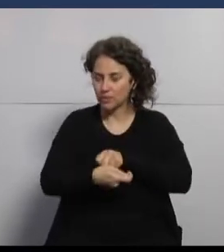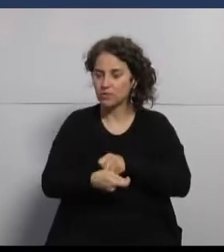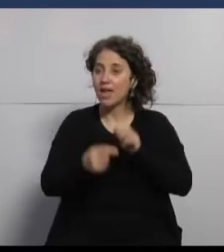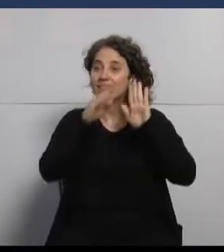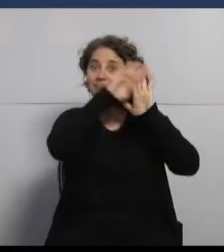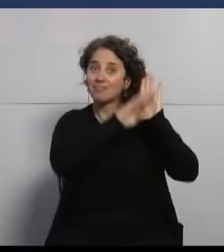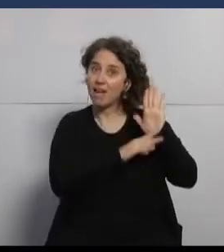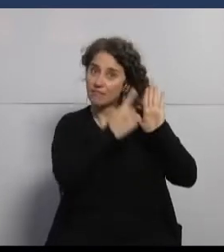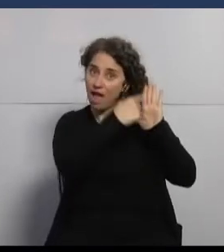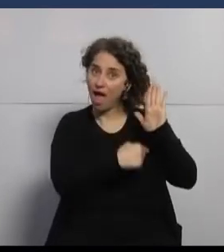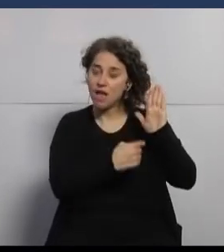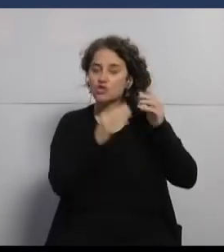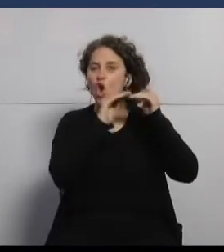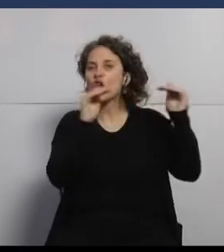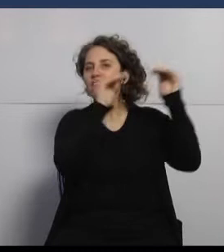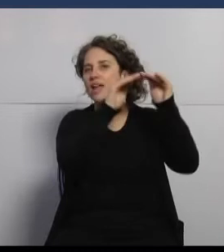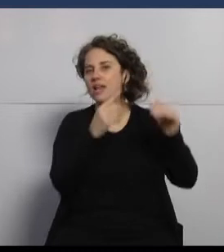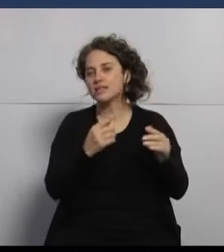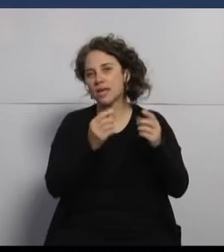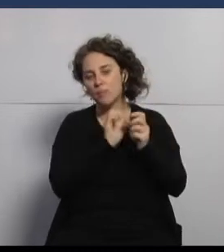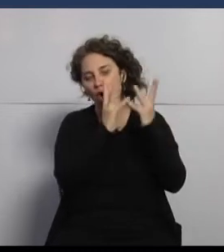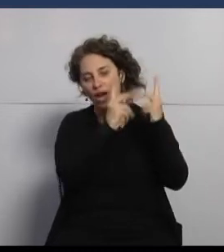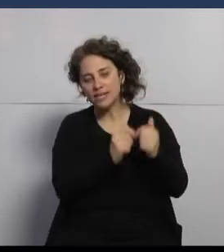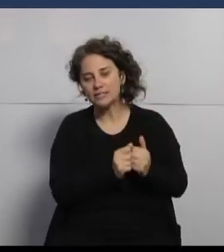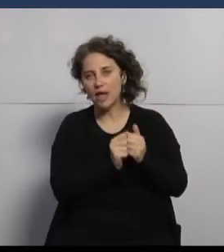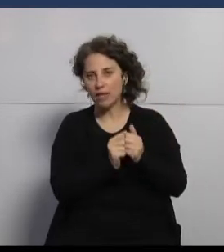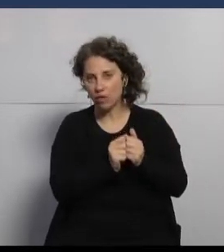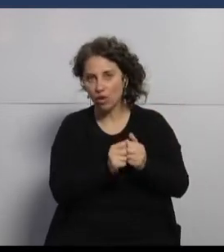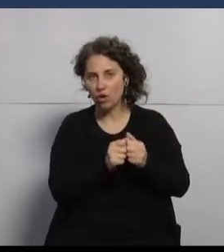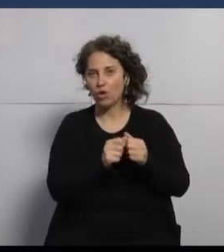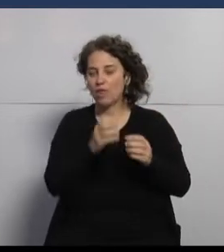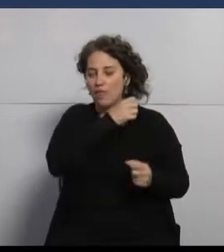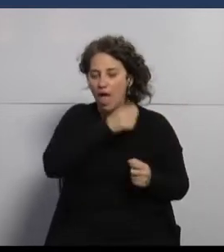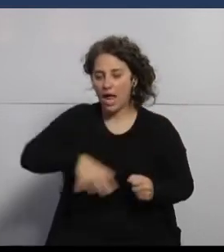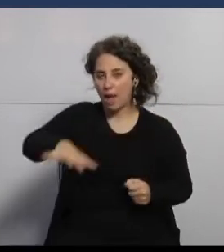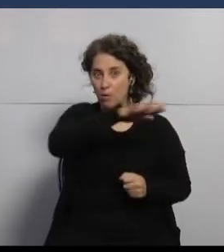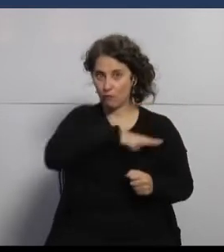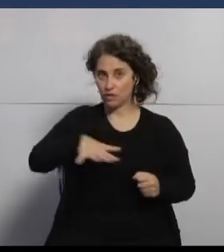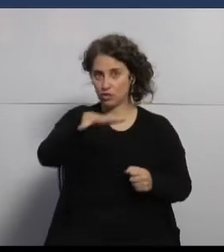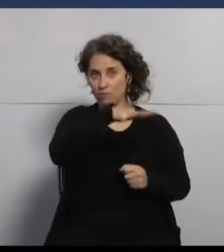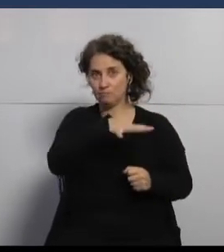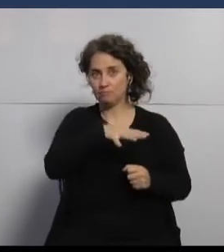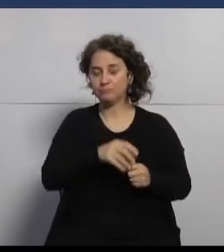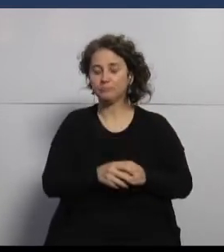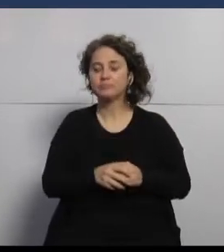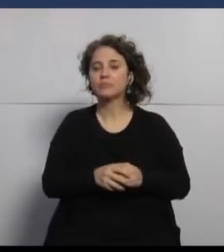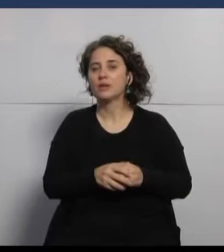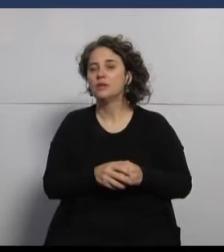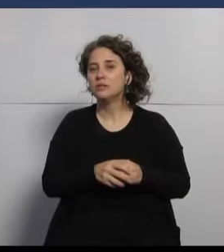de los niveles que se han podido identificar en proporción dentro de la población. ¿De acuerdo?